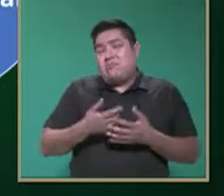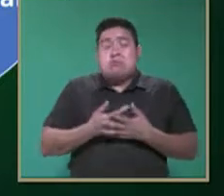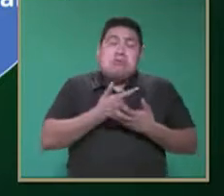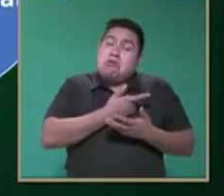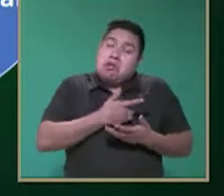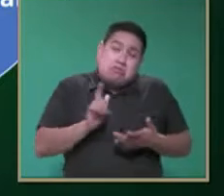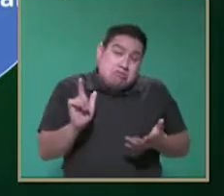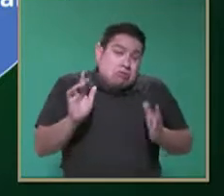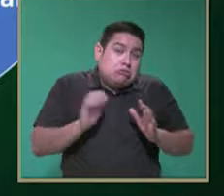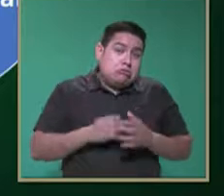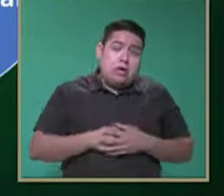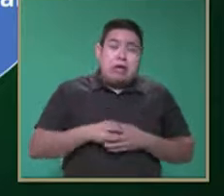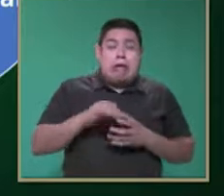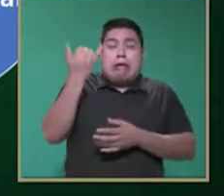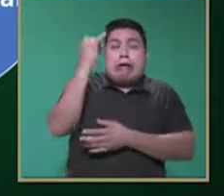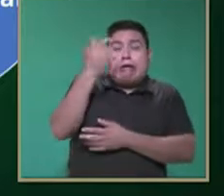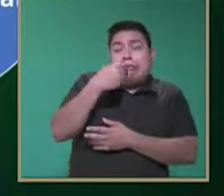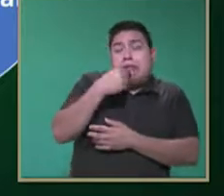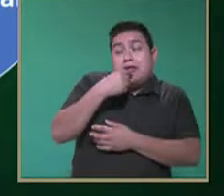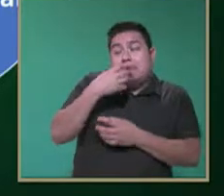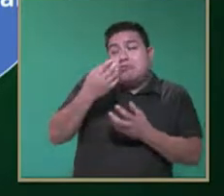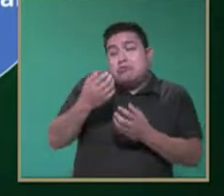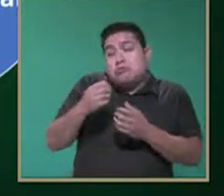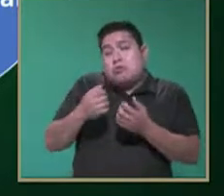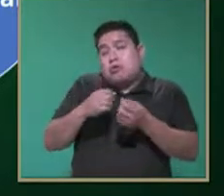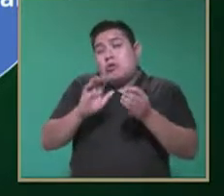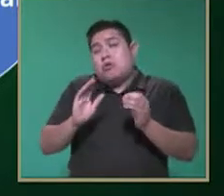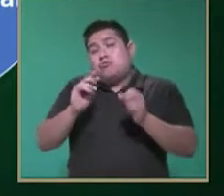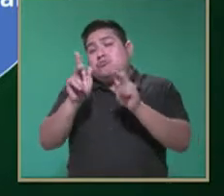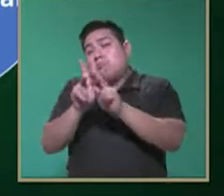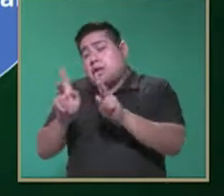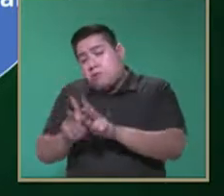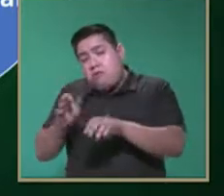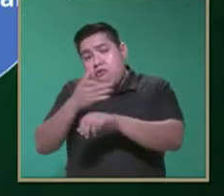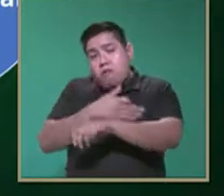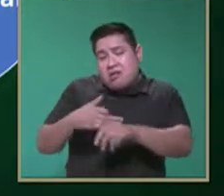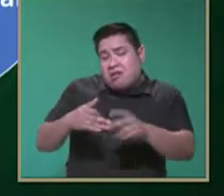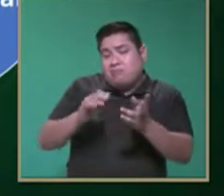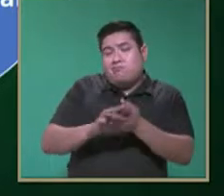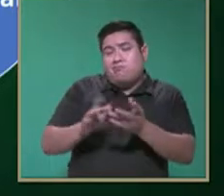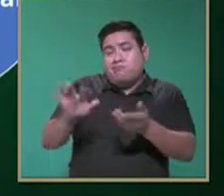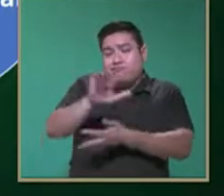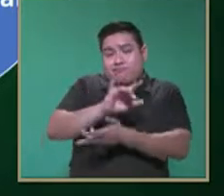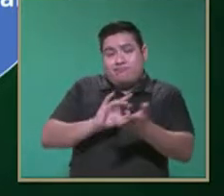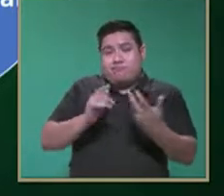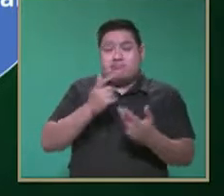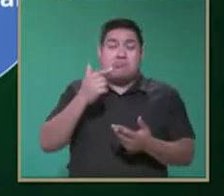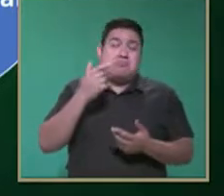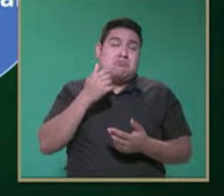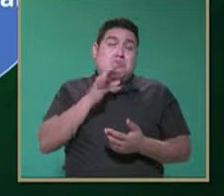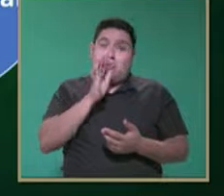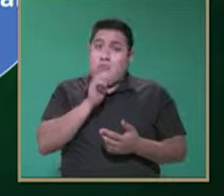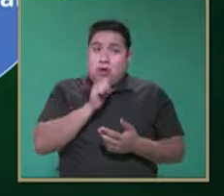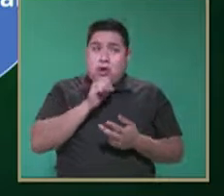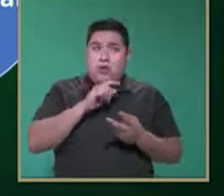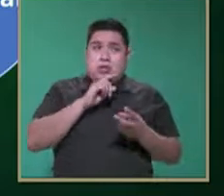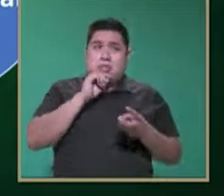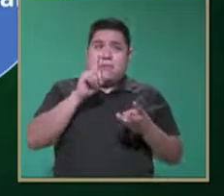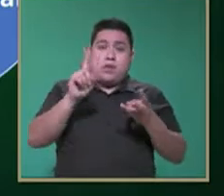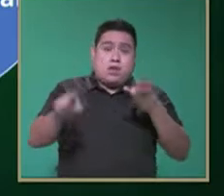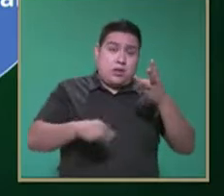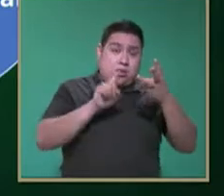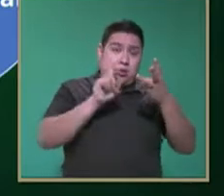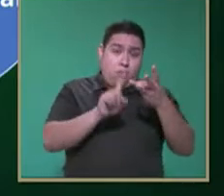en la estancia de educación inicial. Además, tenemos que ser muy observadores de la